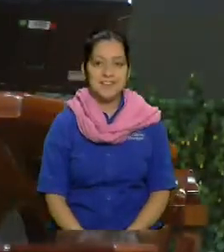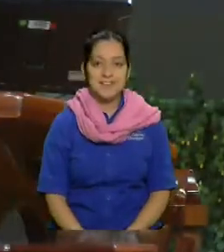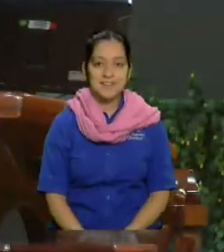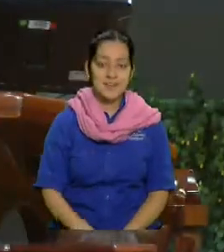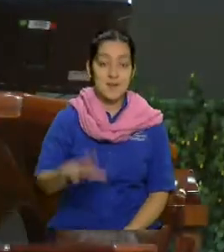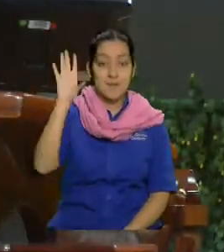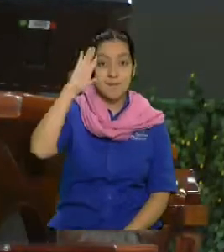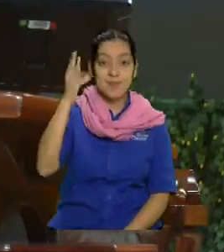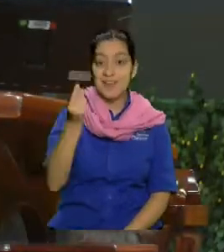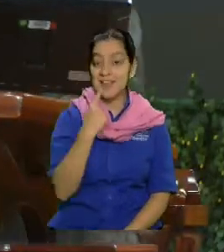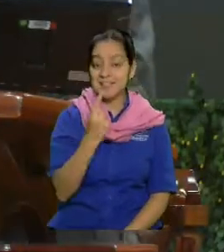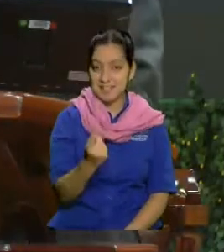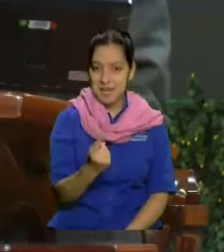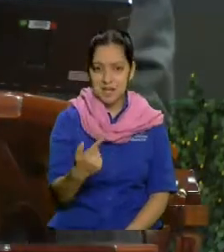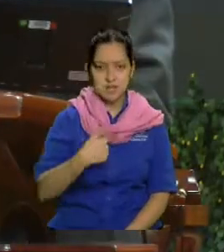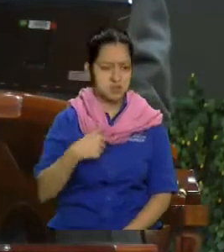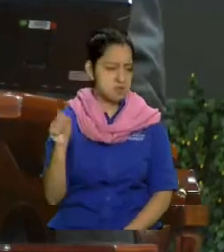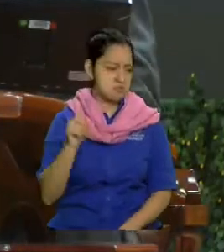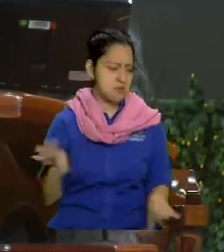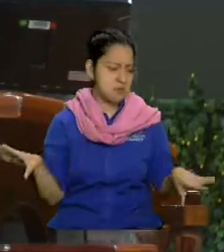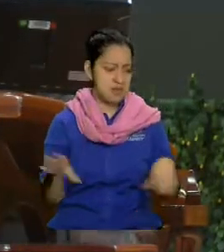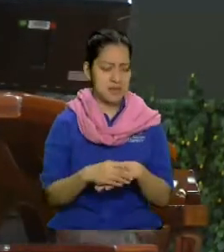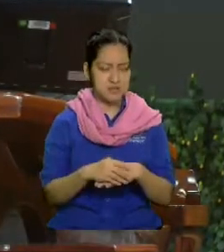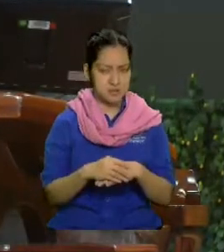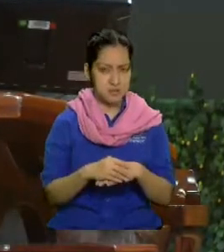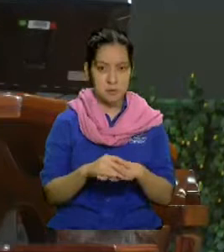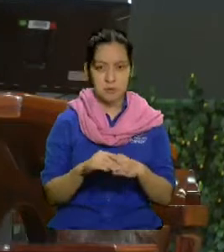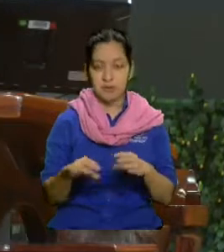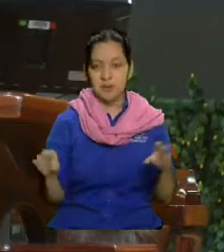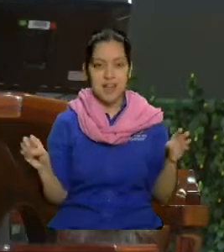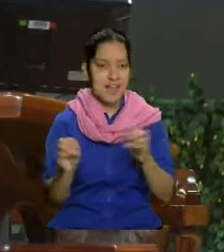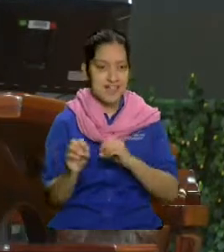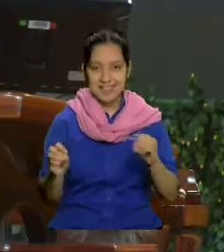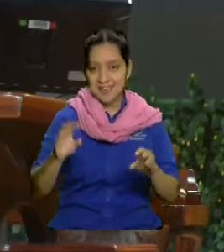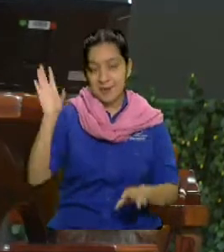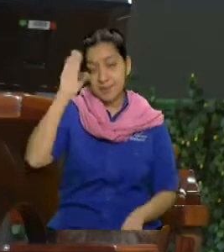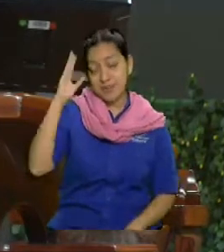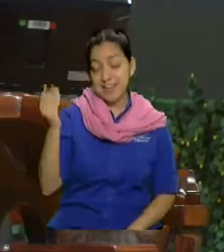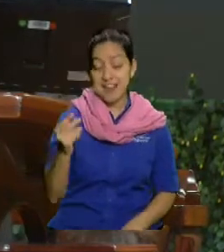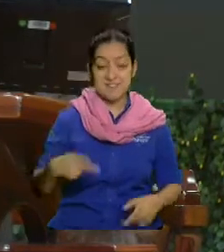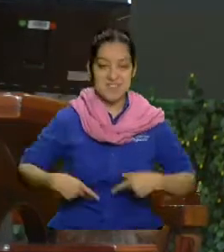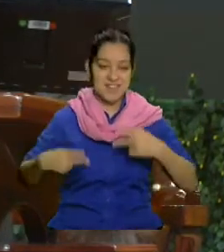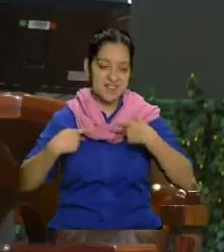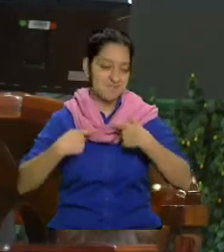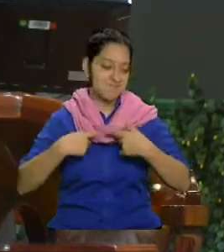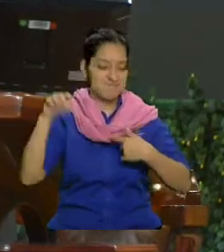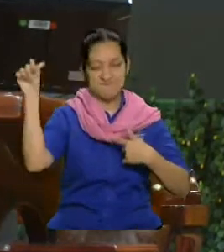Porque él decía, yo no me caso, compadre querido, porque la vida es puro vacilón.